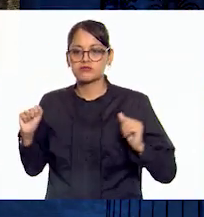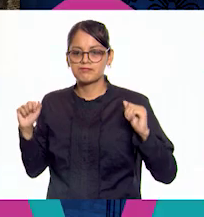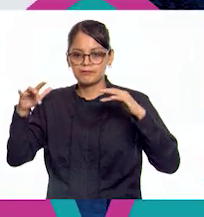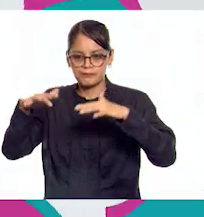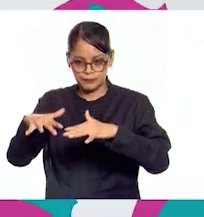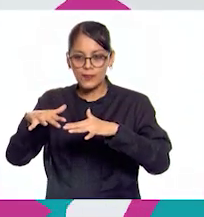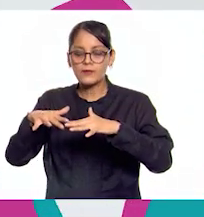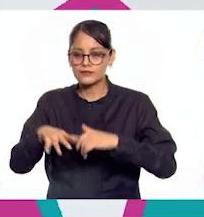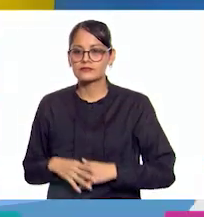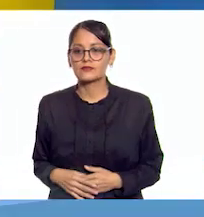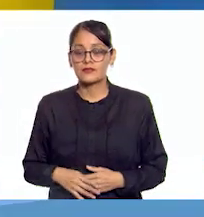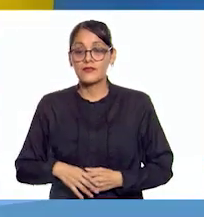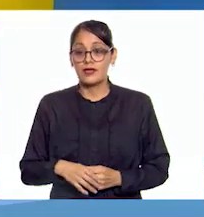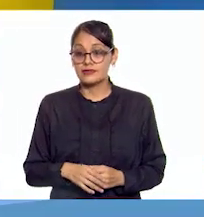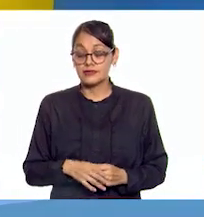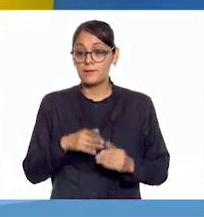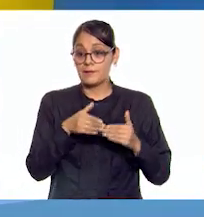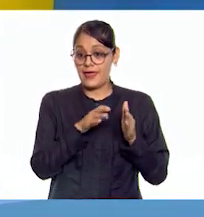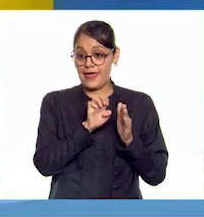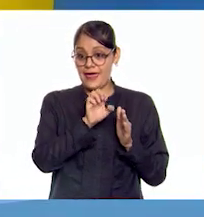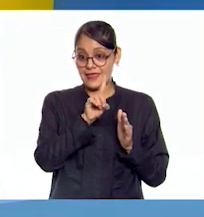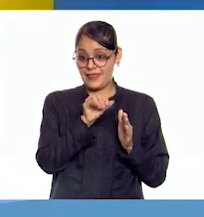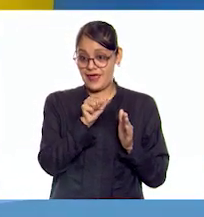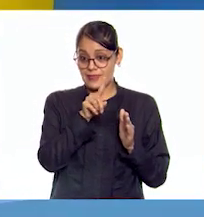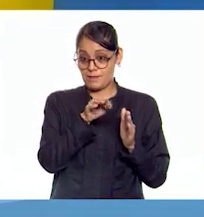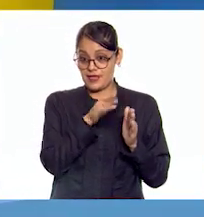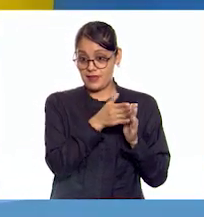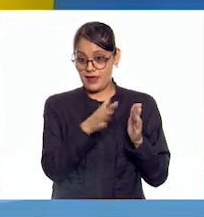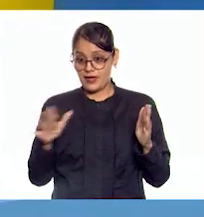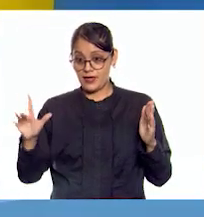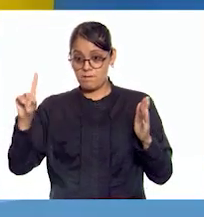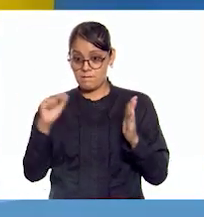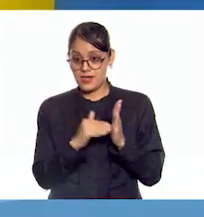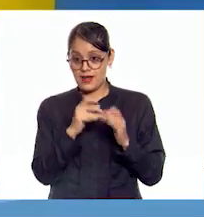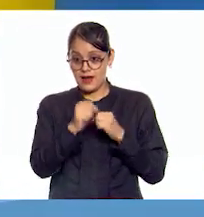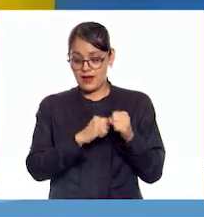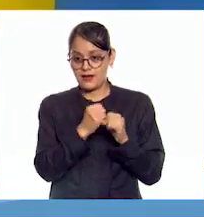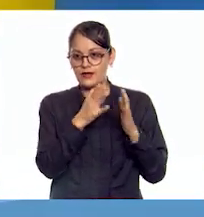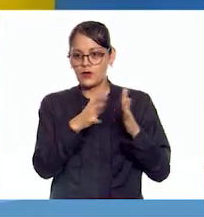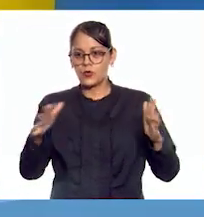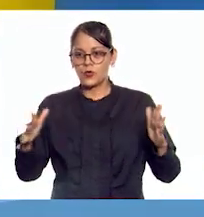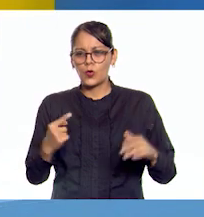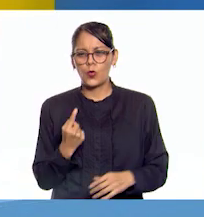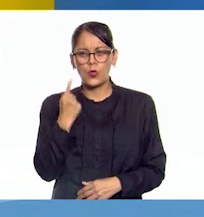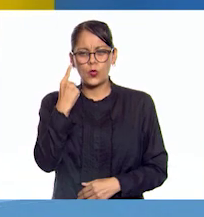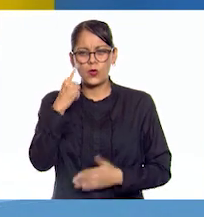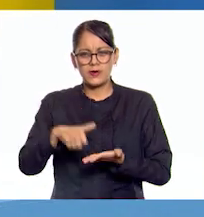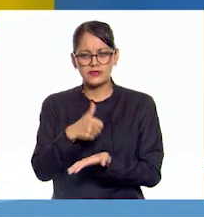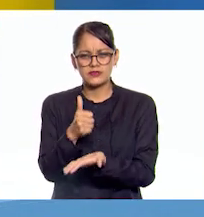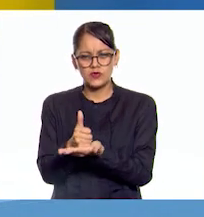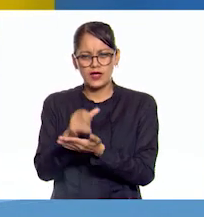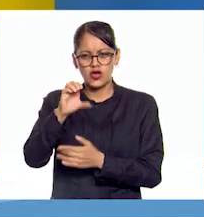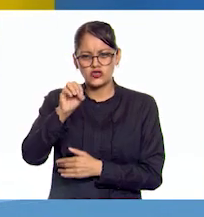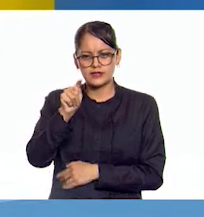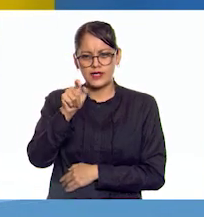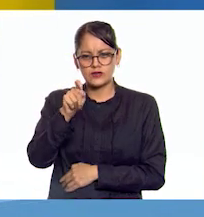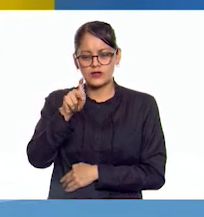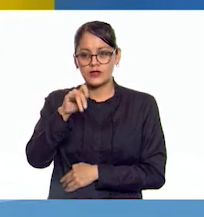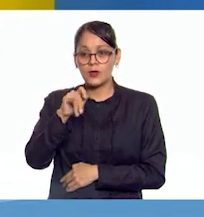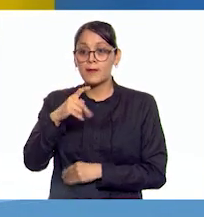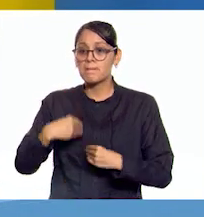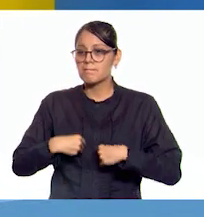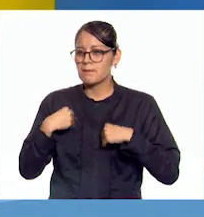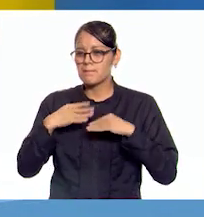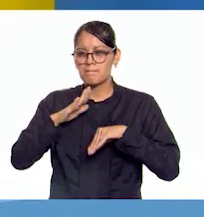Durante los mil años que duró la Edad Media, la ciudad de Constantinopla fue la más poblada de Europa. Algunos